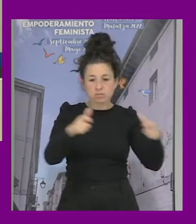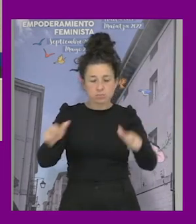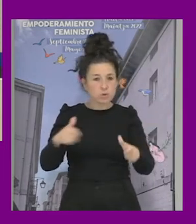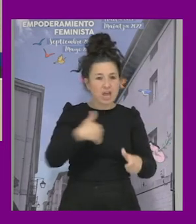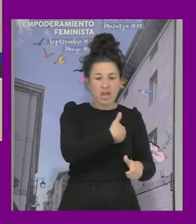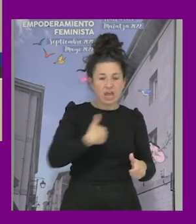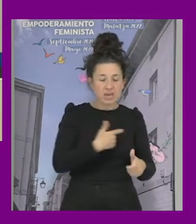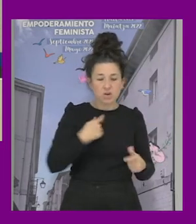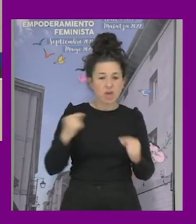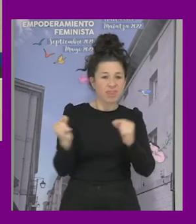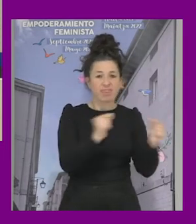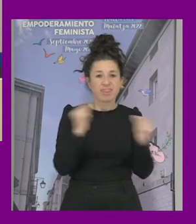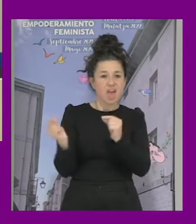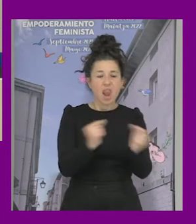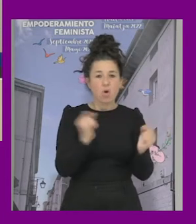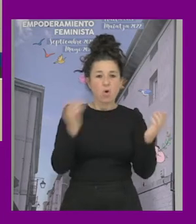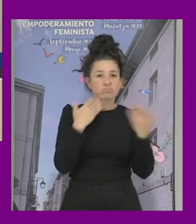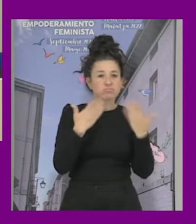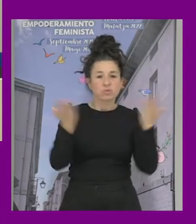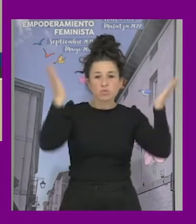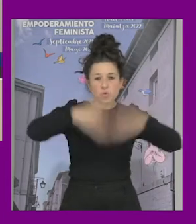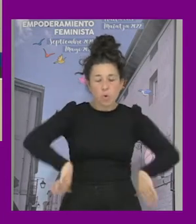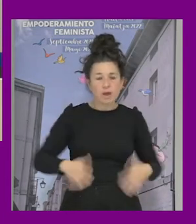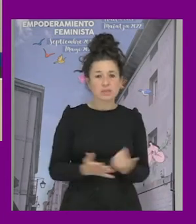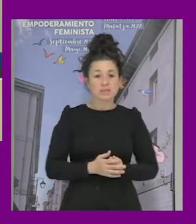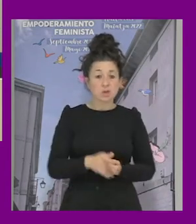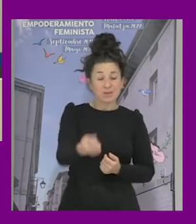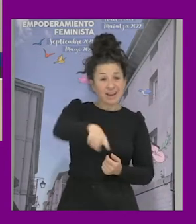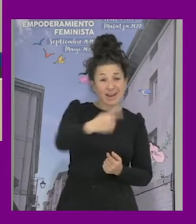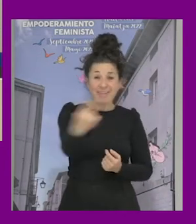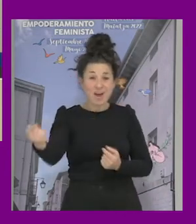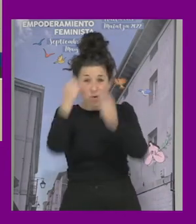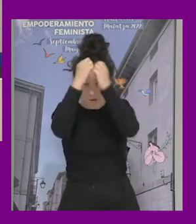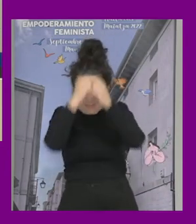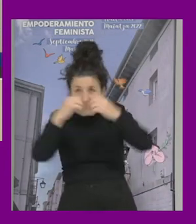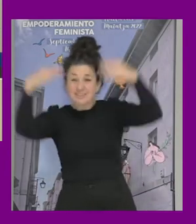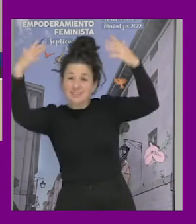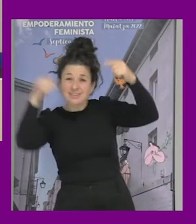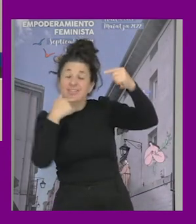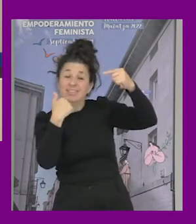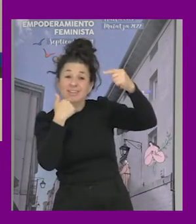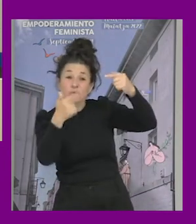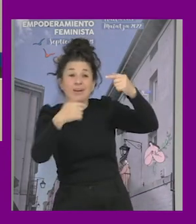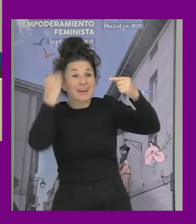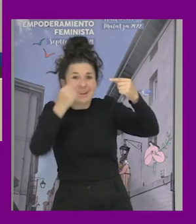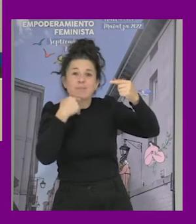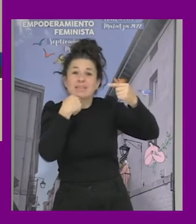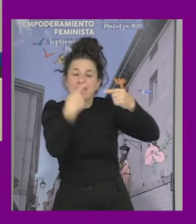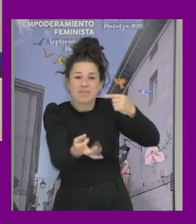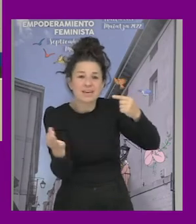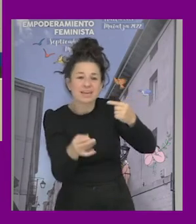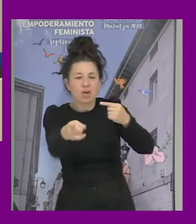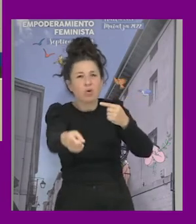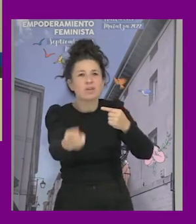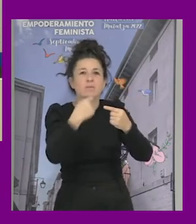diálogo porque cada uno está proyectando lo que han pensado que tú dirías lo que piensan que les dirás en base a lo que creen que les has